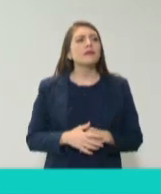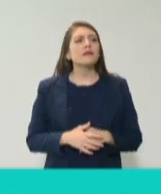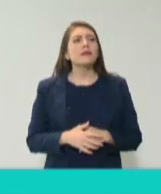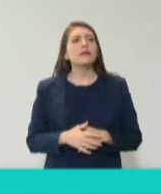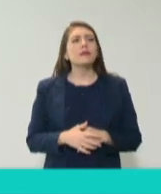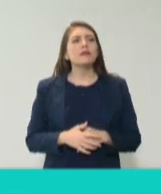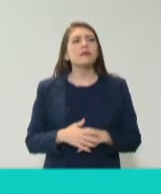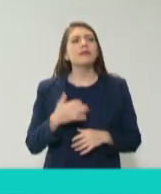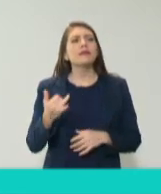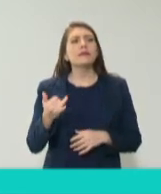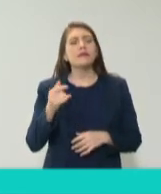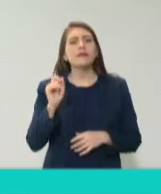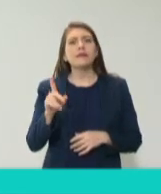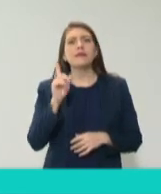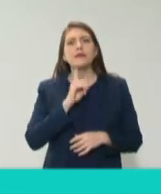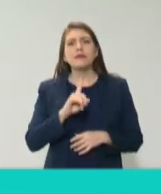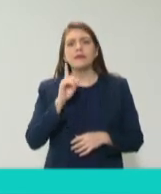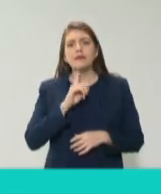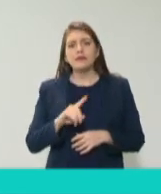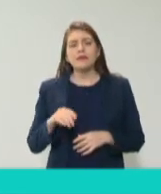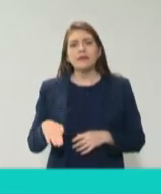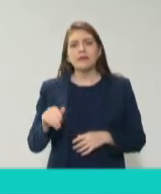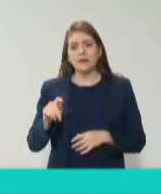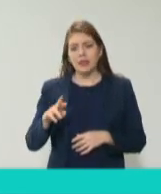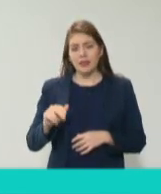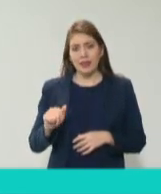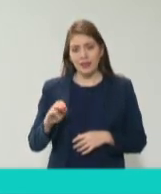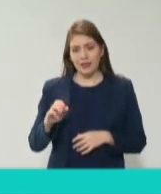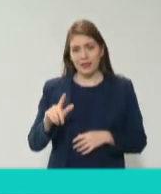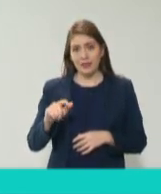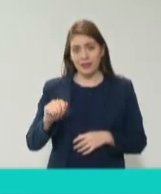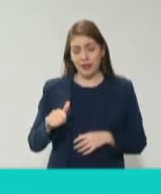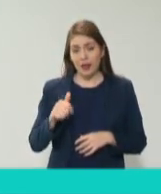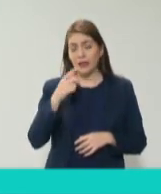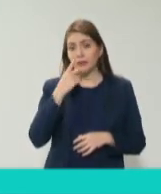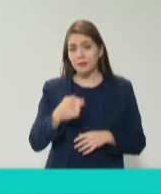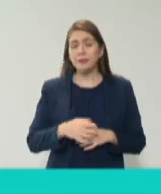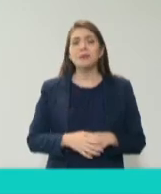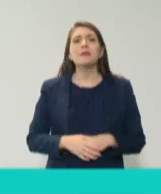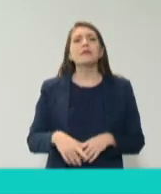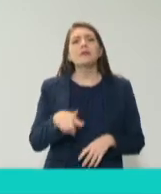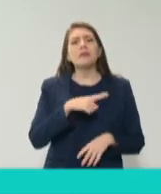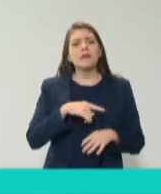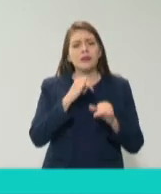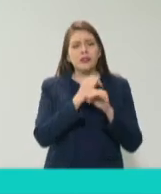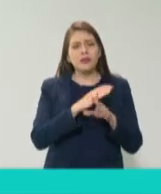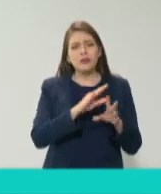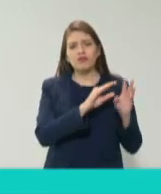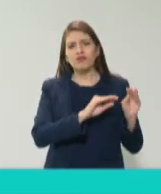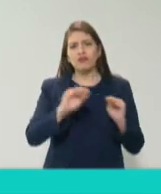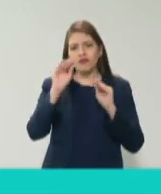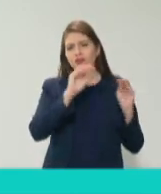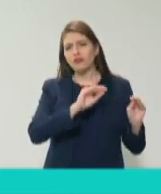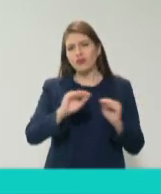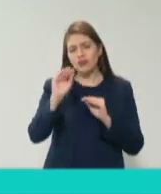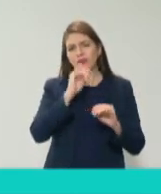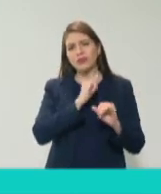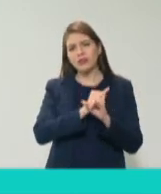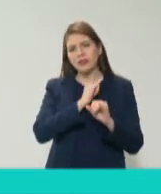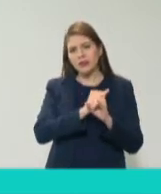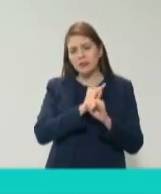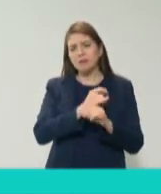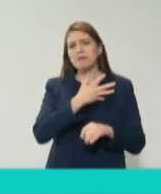la maestra Elsa subimos y subimos información a páginas web y está